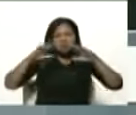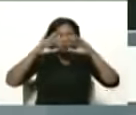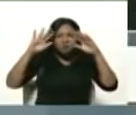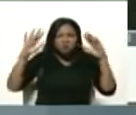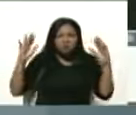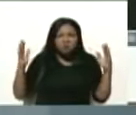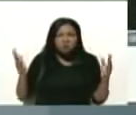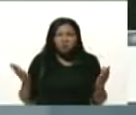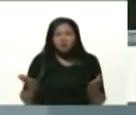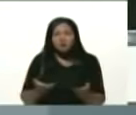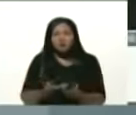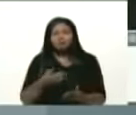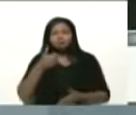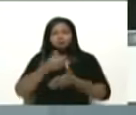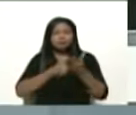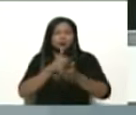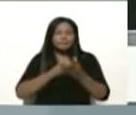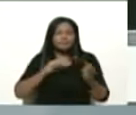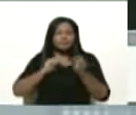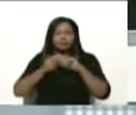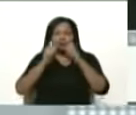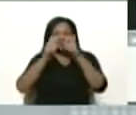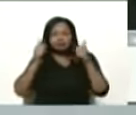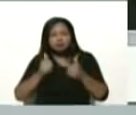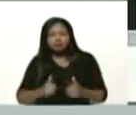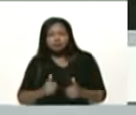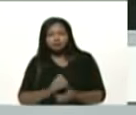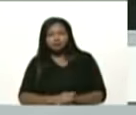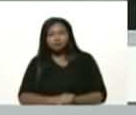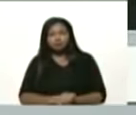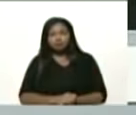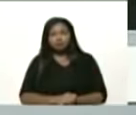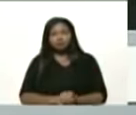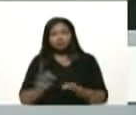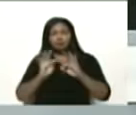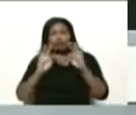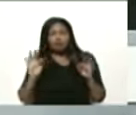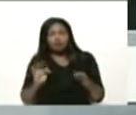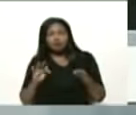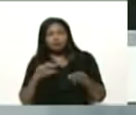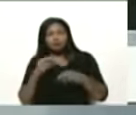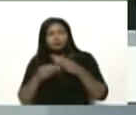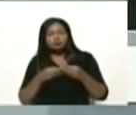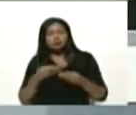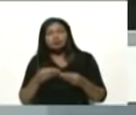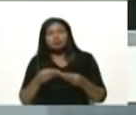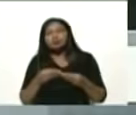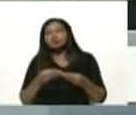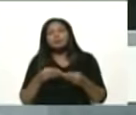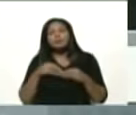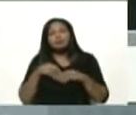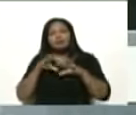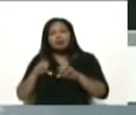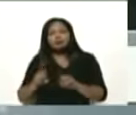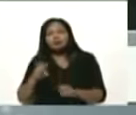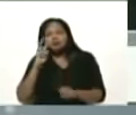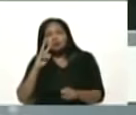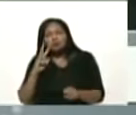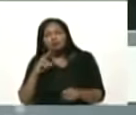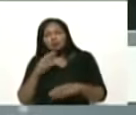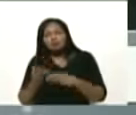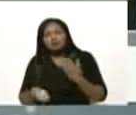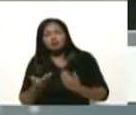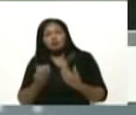la lucha por el cambio de sistema, del modelo depredador del capitalismo, es un elemento vital,